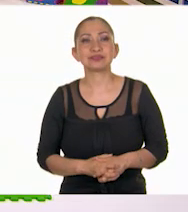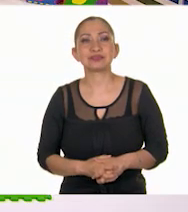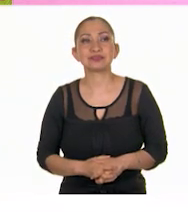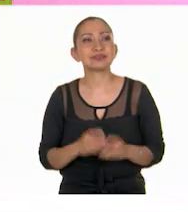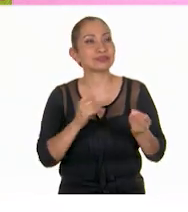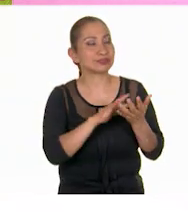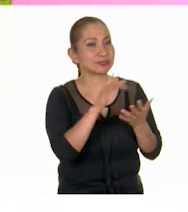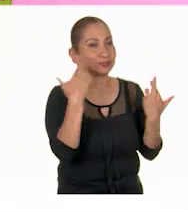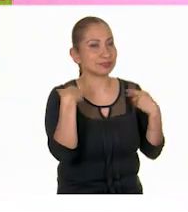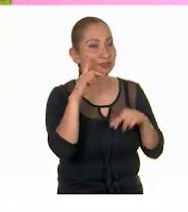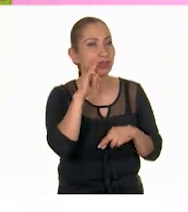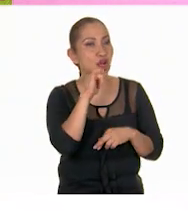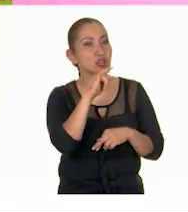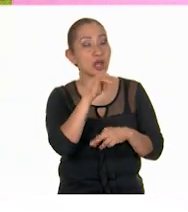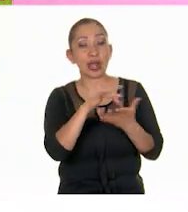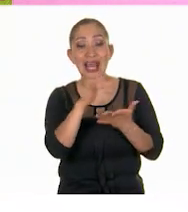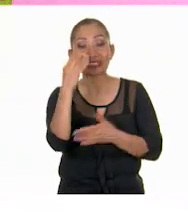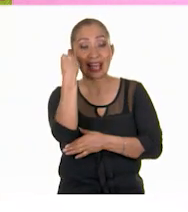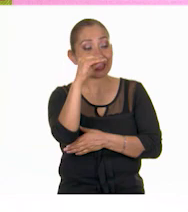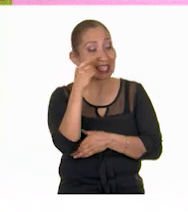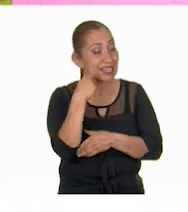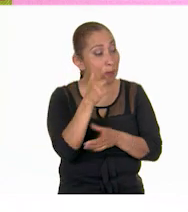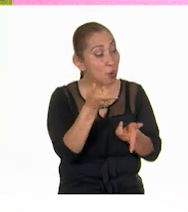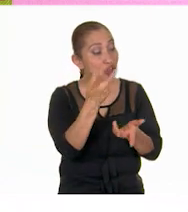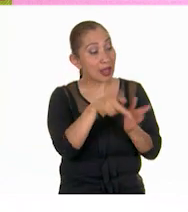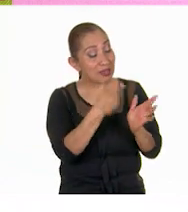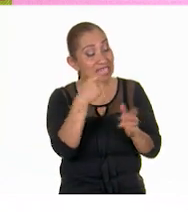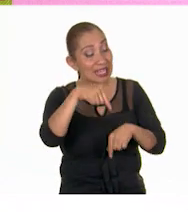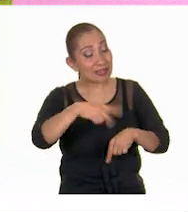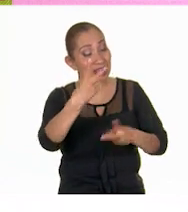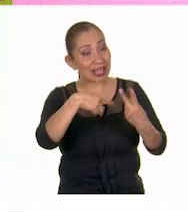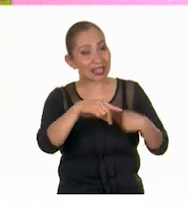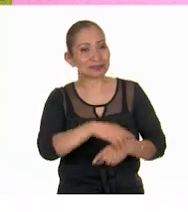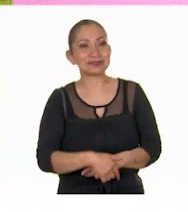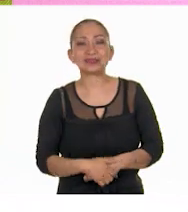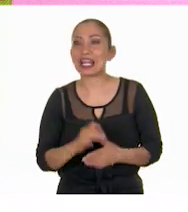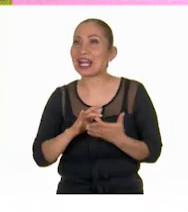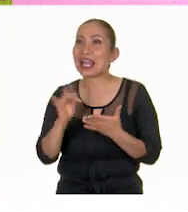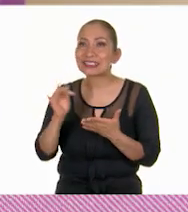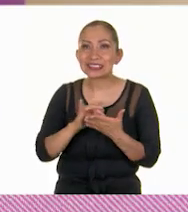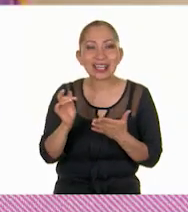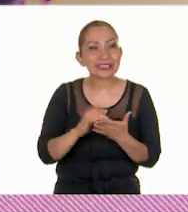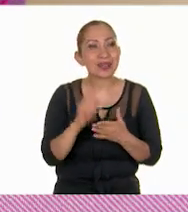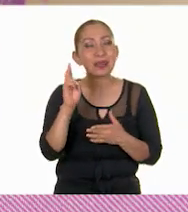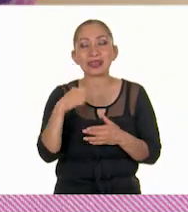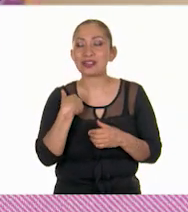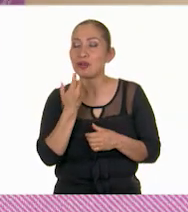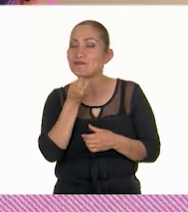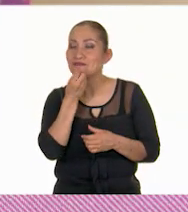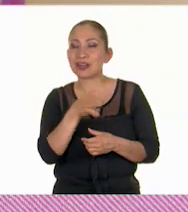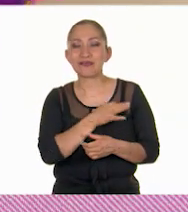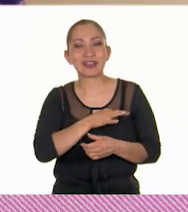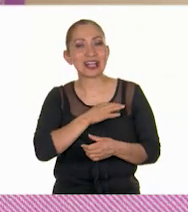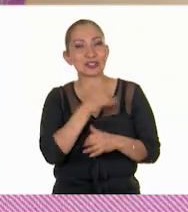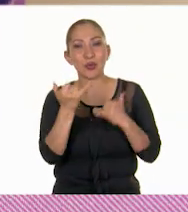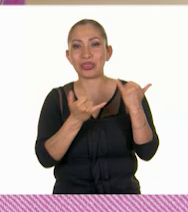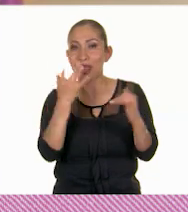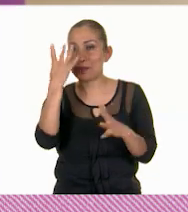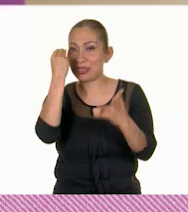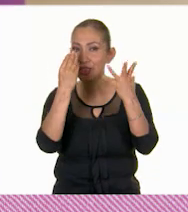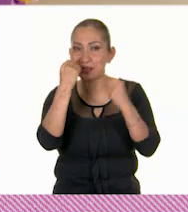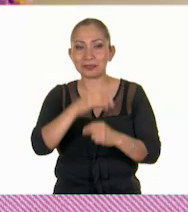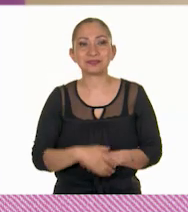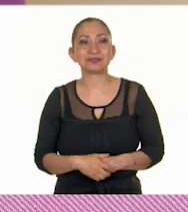Muchas gracias, maestra Lucero. Y muchas gracias, Tina, por darte otra vez la vuelta aquí en el programa. Gracias. Me la pasé feliz jugando y